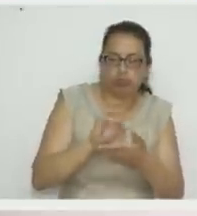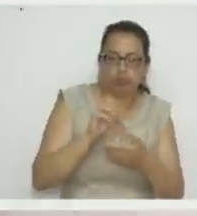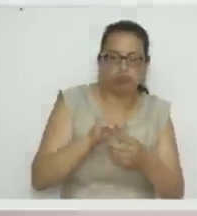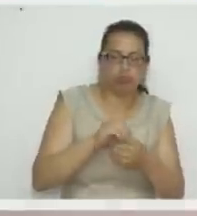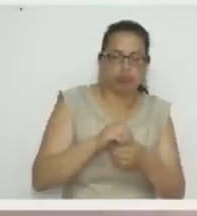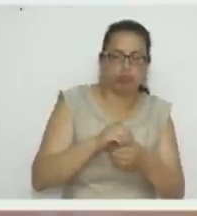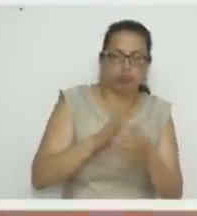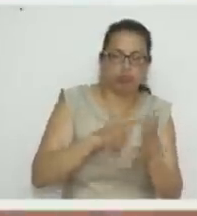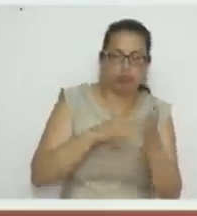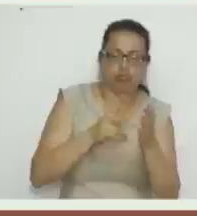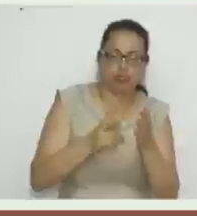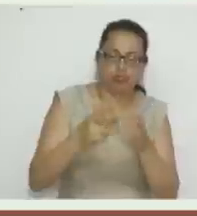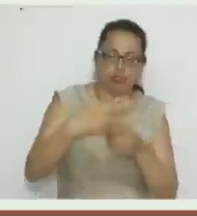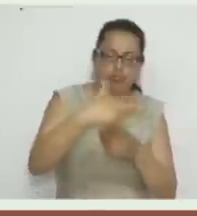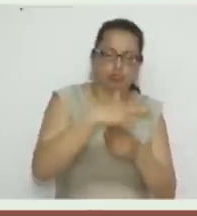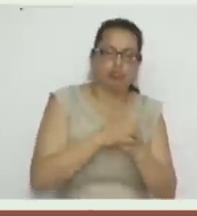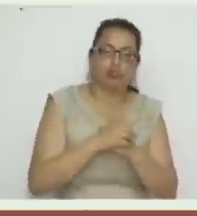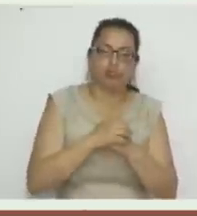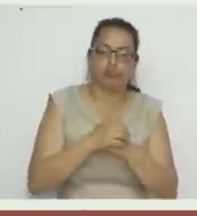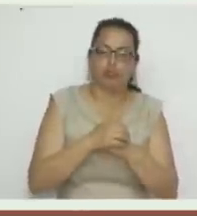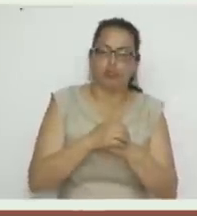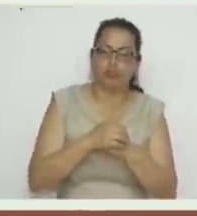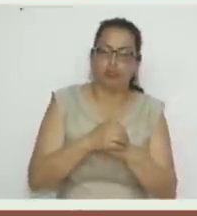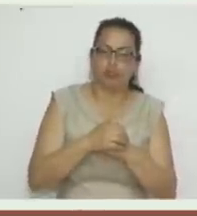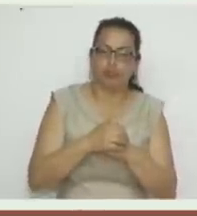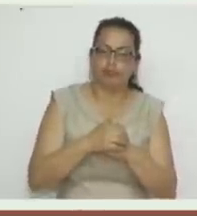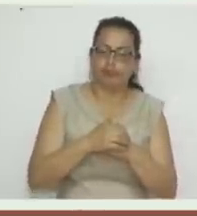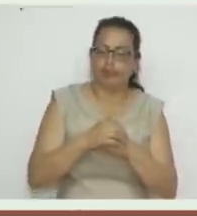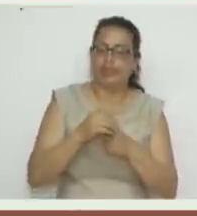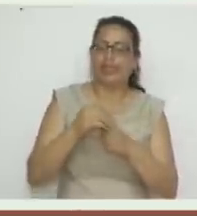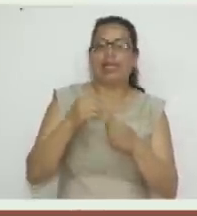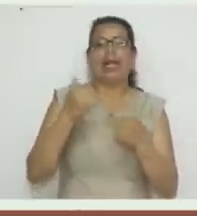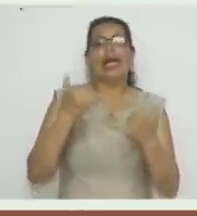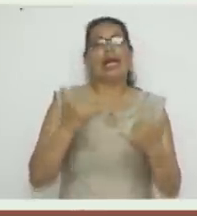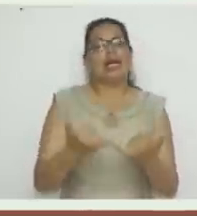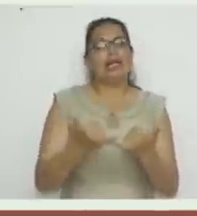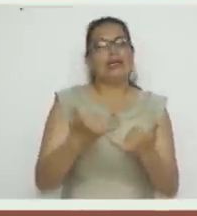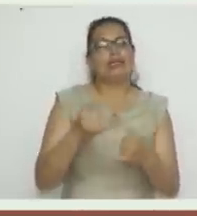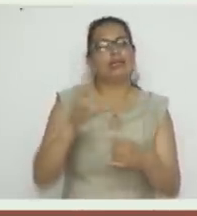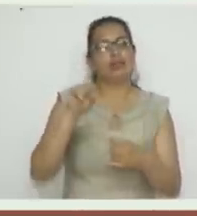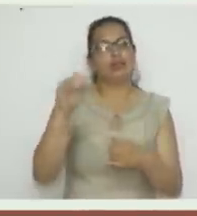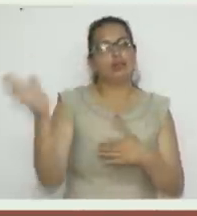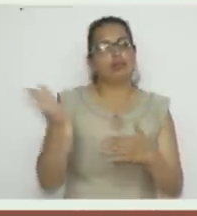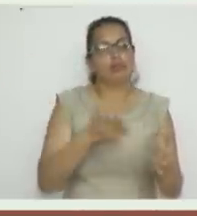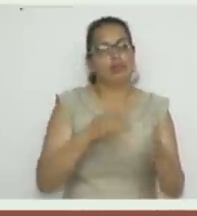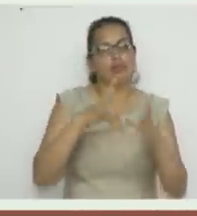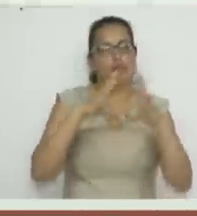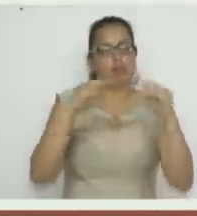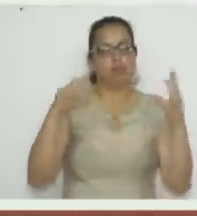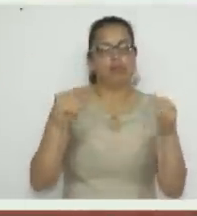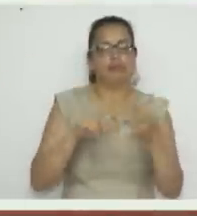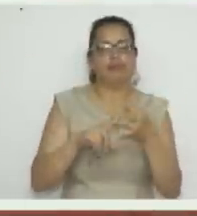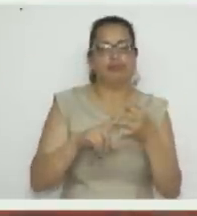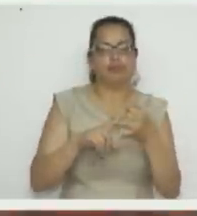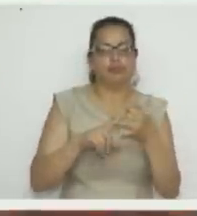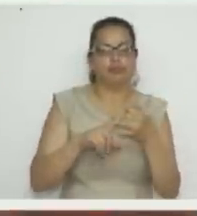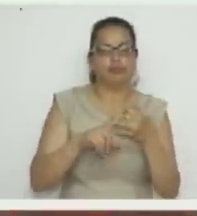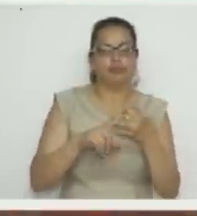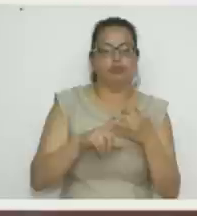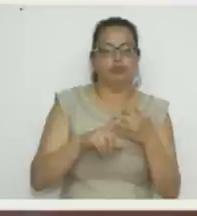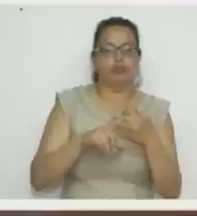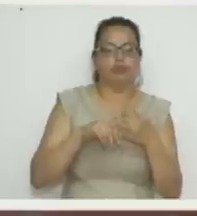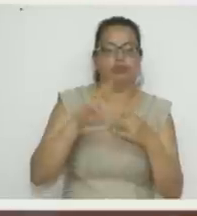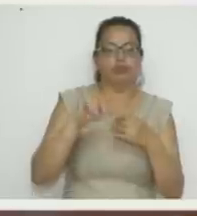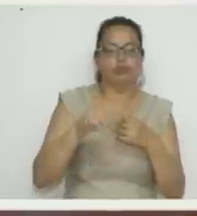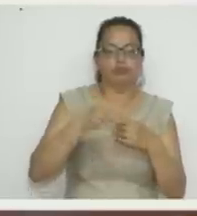con las tijeras. Por ahí a propósito de termoformas, alguien no vino a reclamar el foaming, las termoformas. Si no